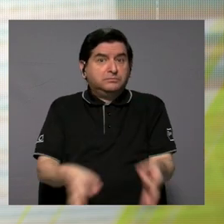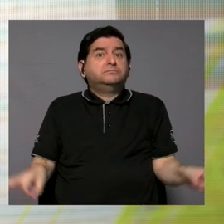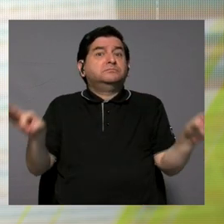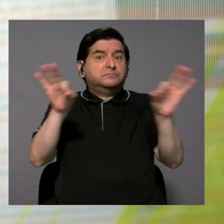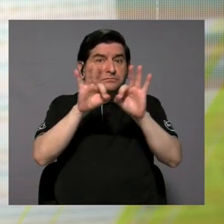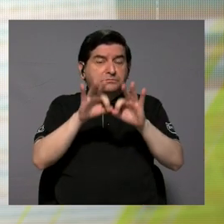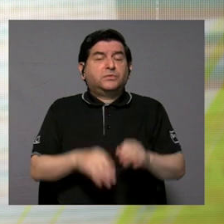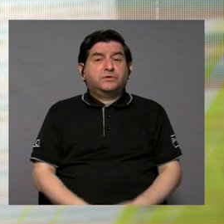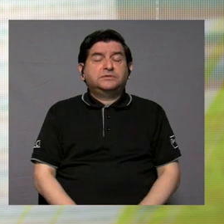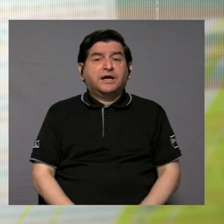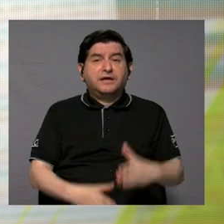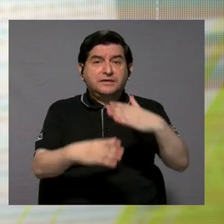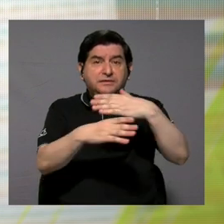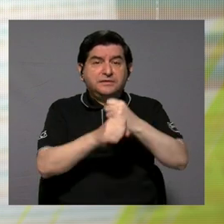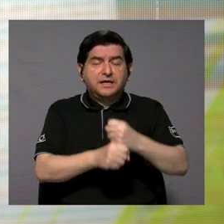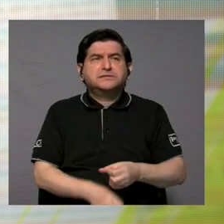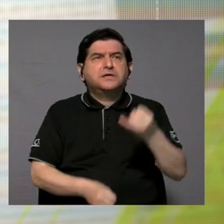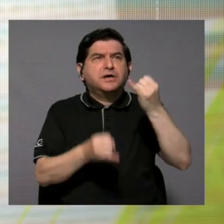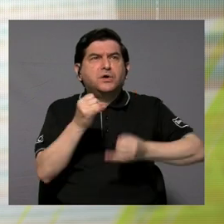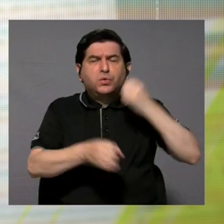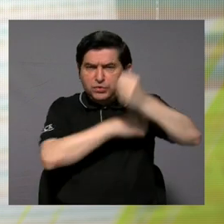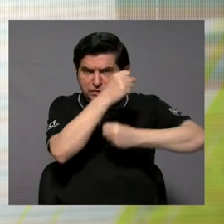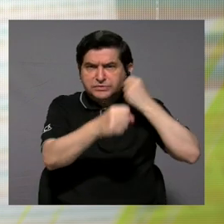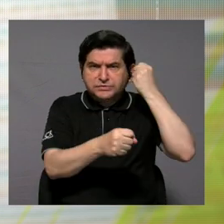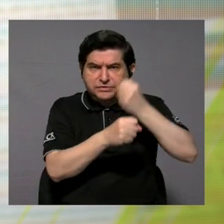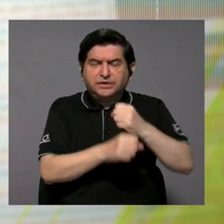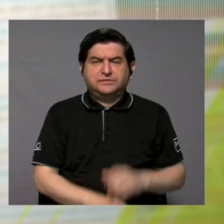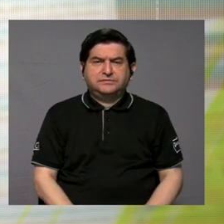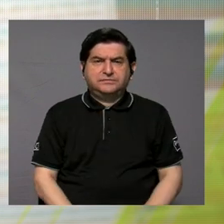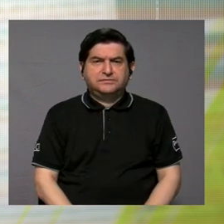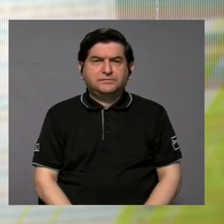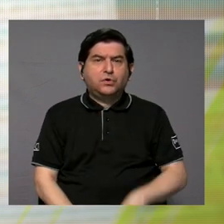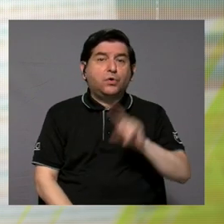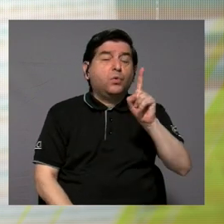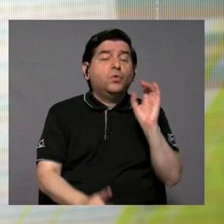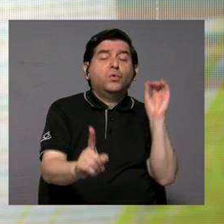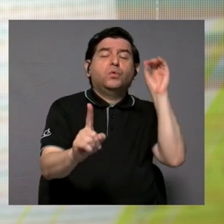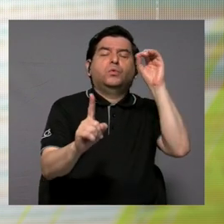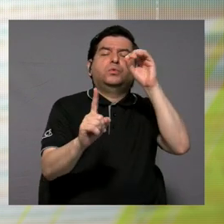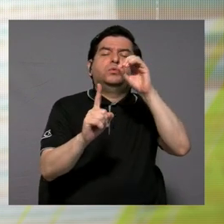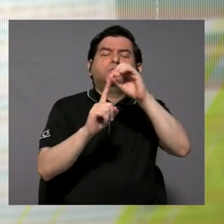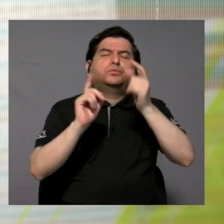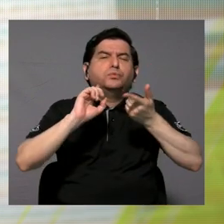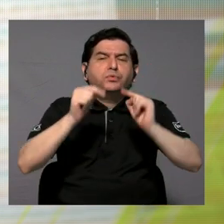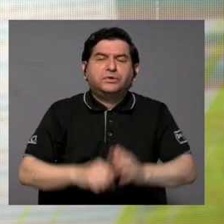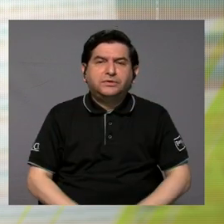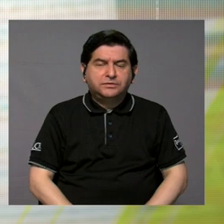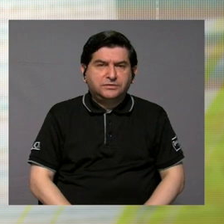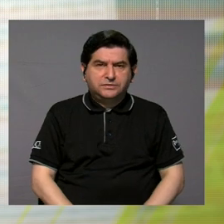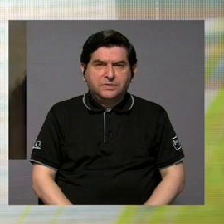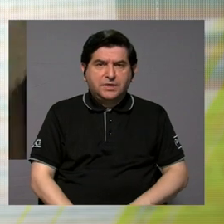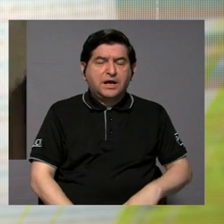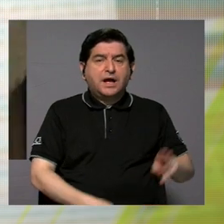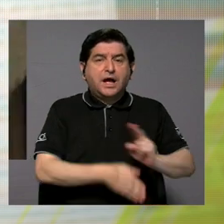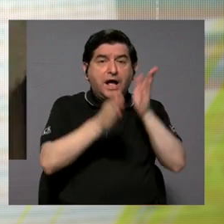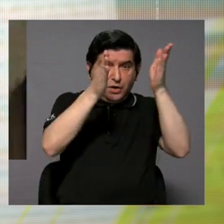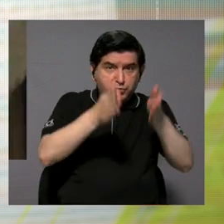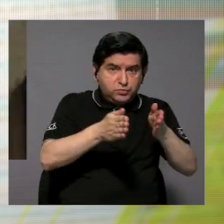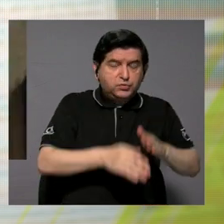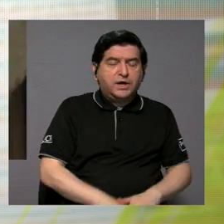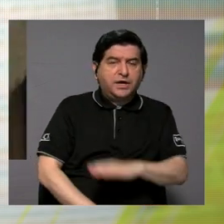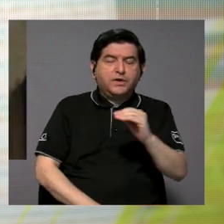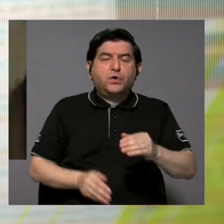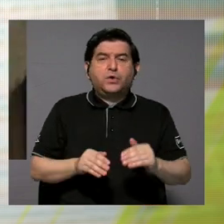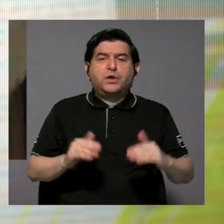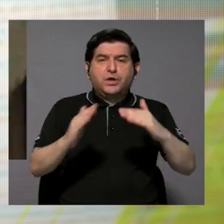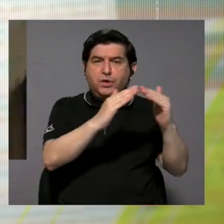que hemos realizado en los últimos años, y uno de los objetivos precisamente es orientar a los usuarios y al